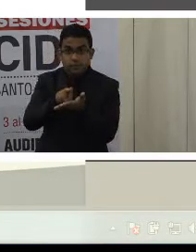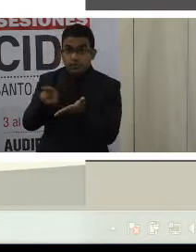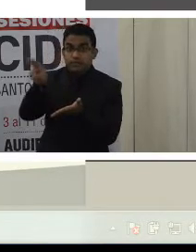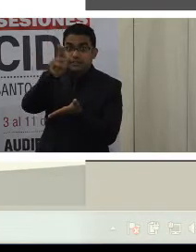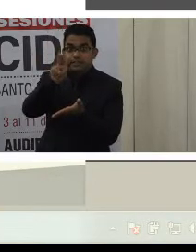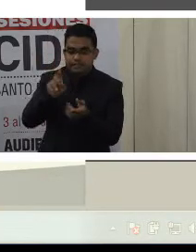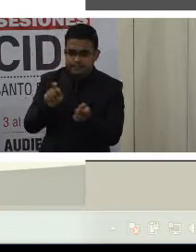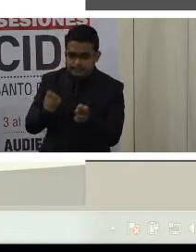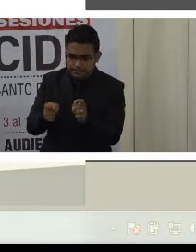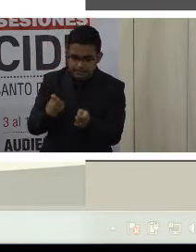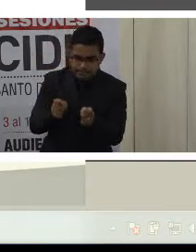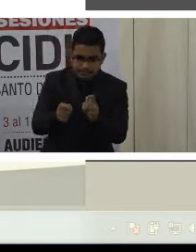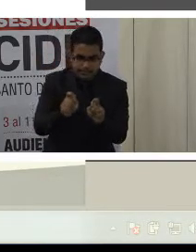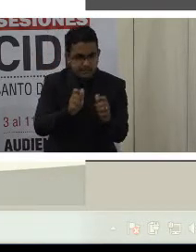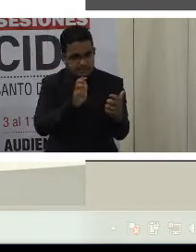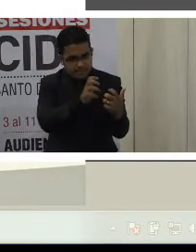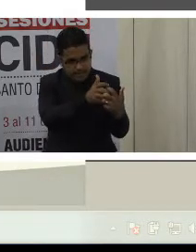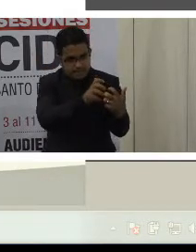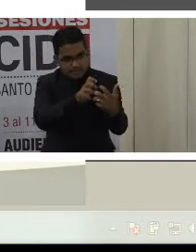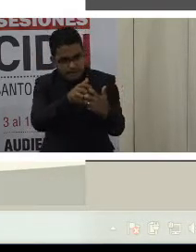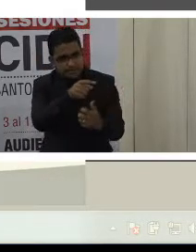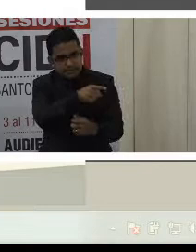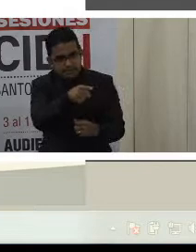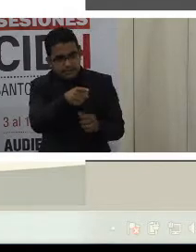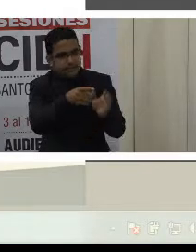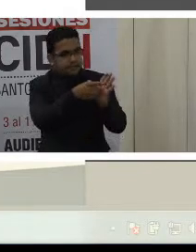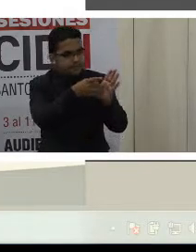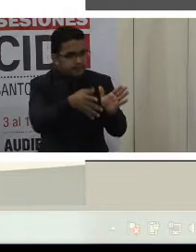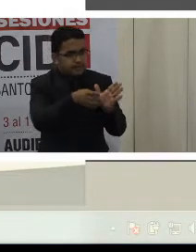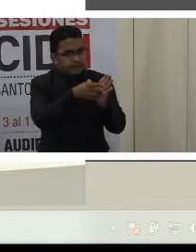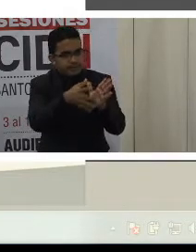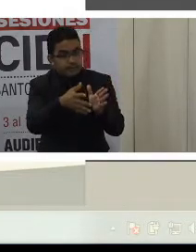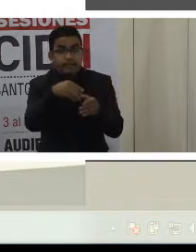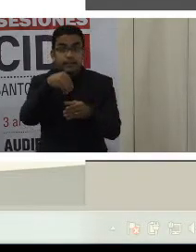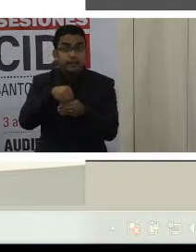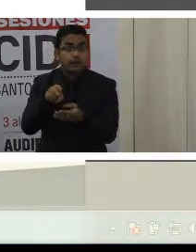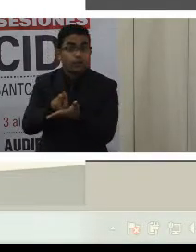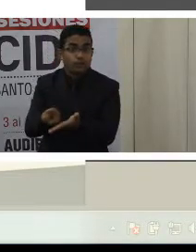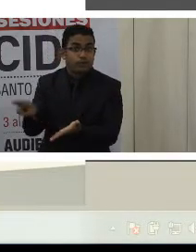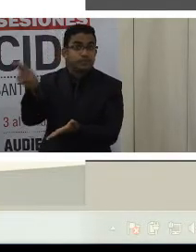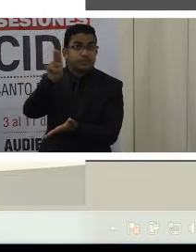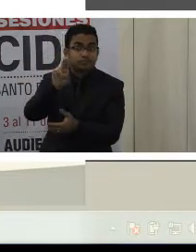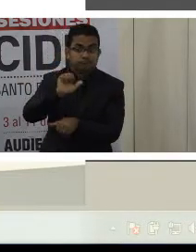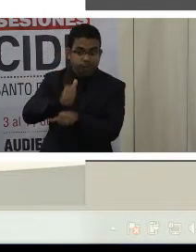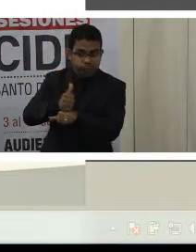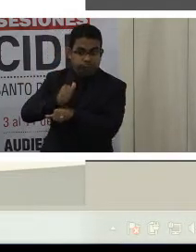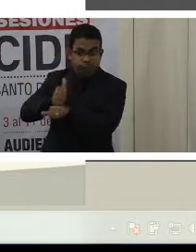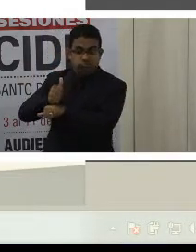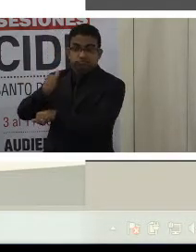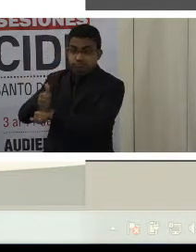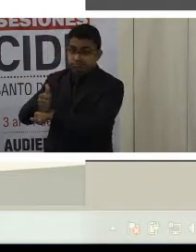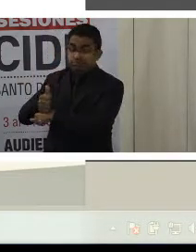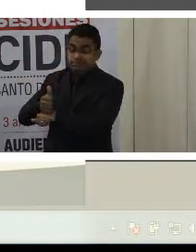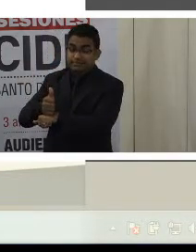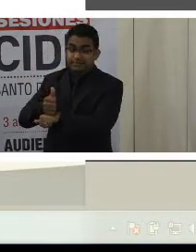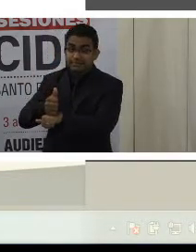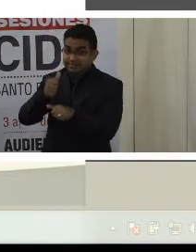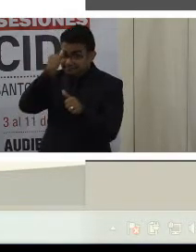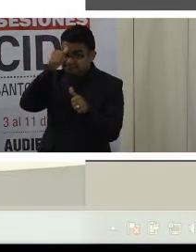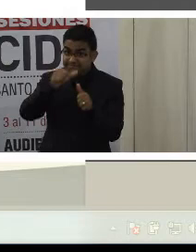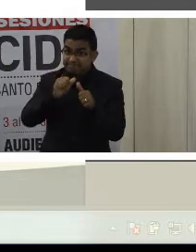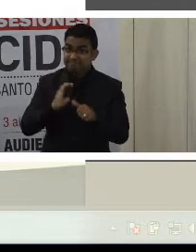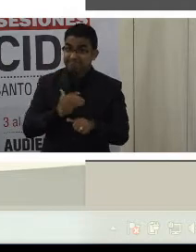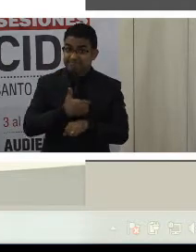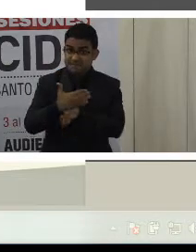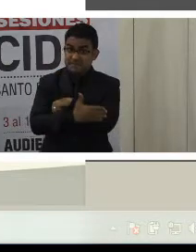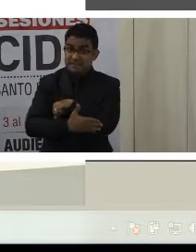a las necesidades de los estudiantes con discapacidad en universidades oficiales. No olvidemos que nuestro país es